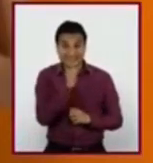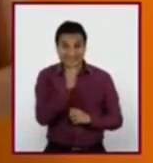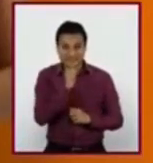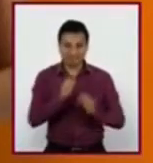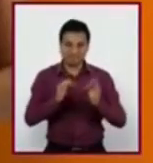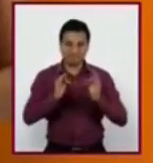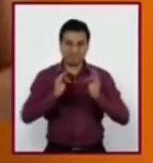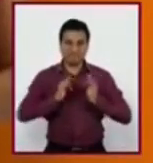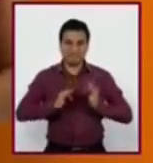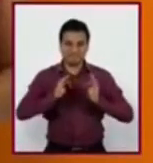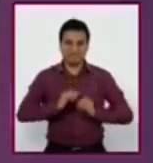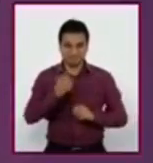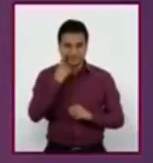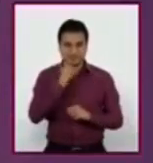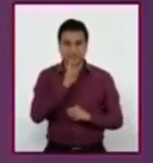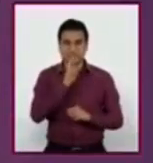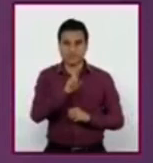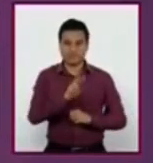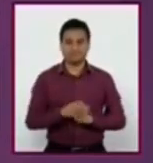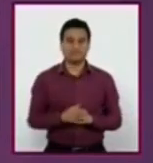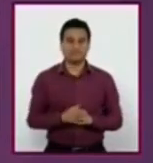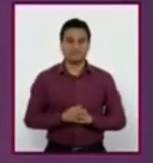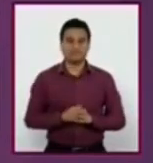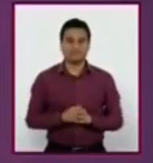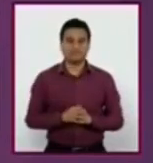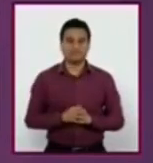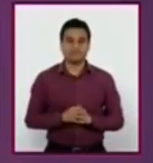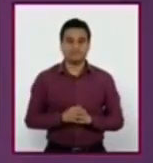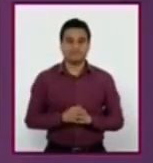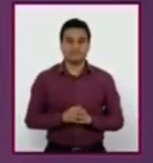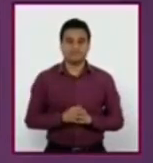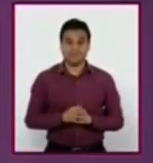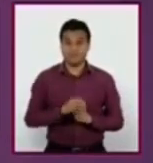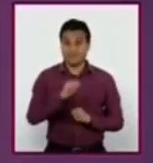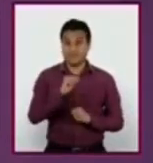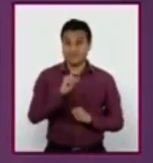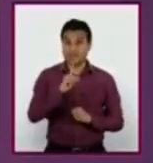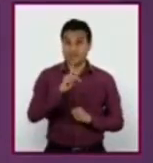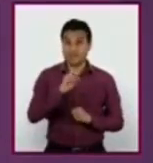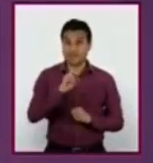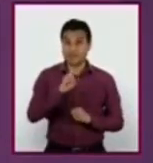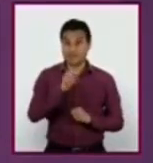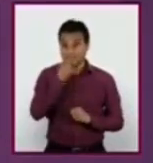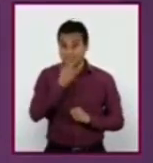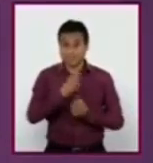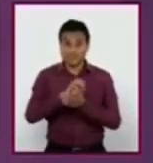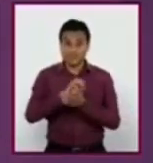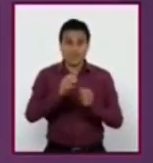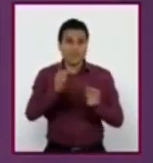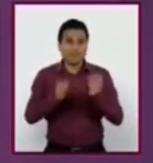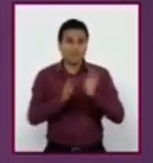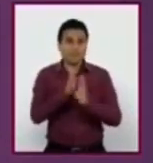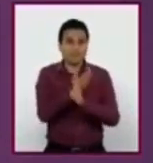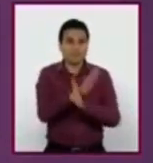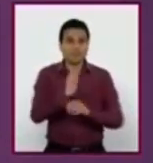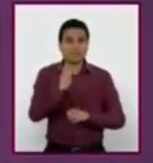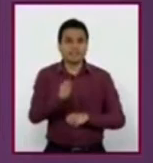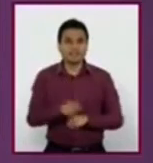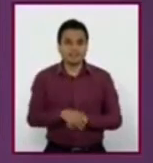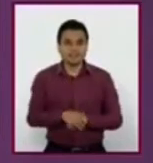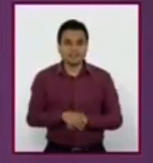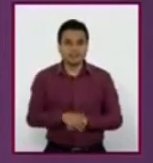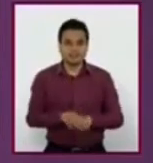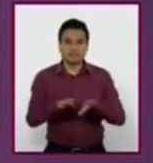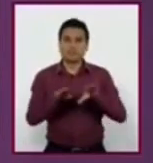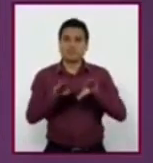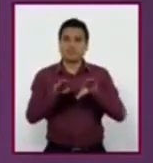se preocupen. Veamos las respuestas. Según Alport, un prejuicio se define como una antipatía basada en